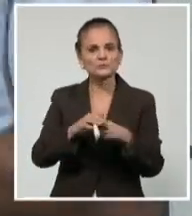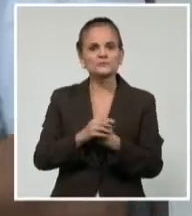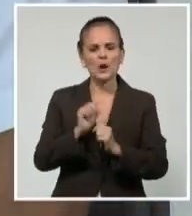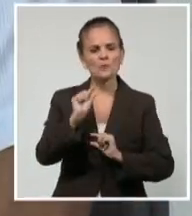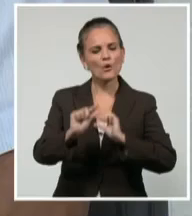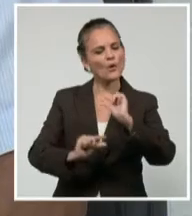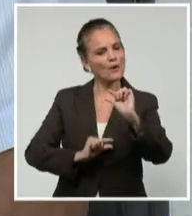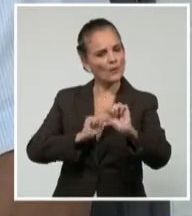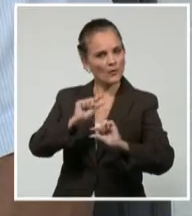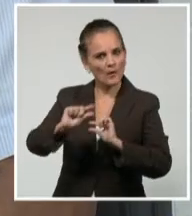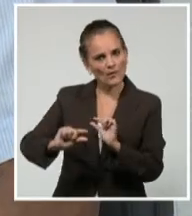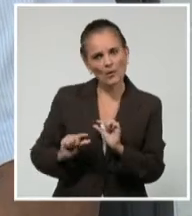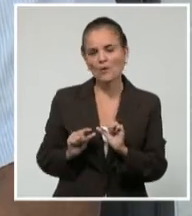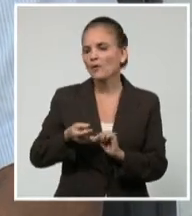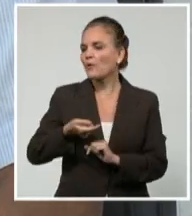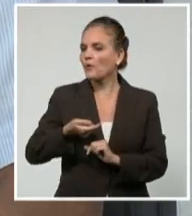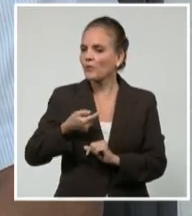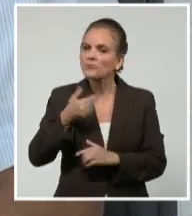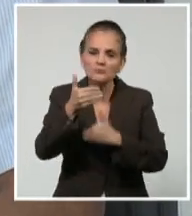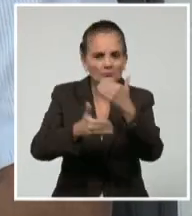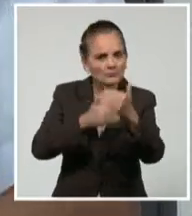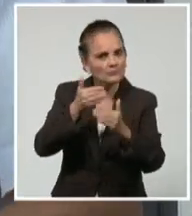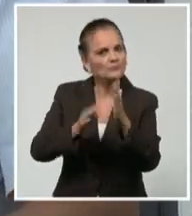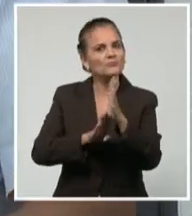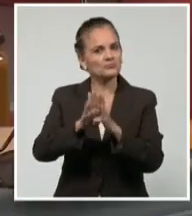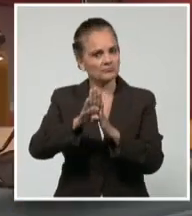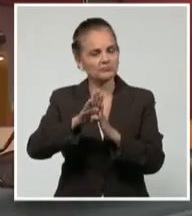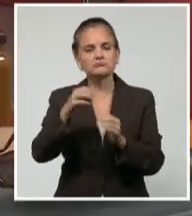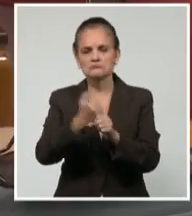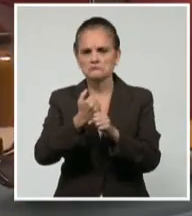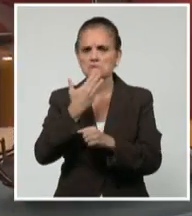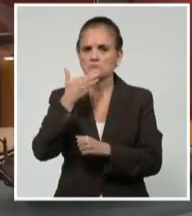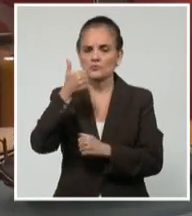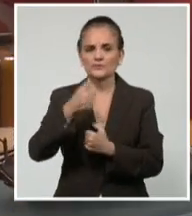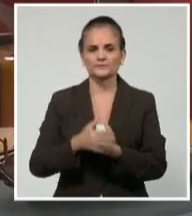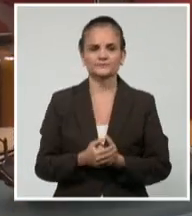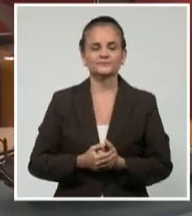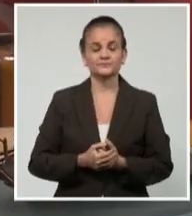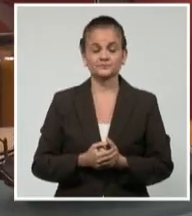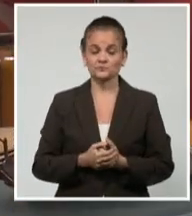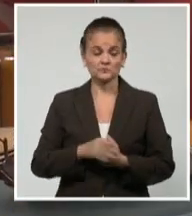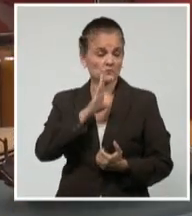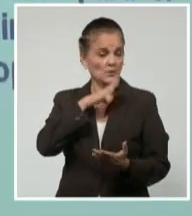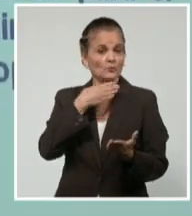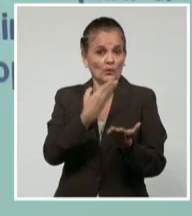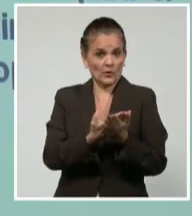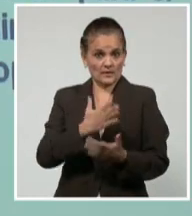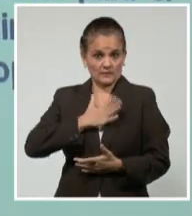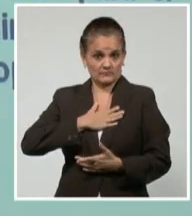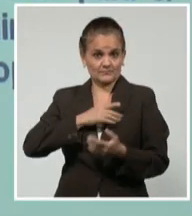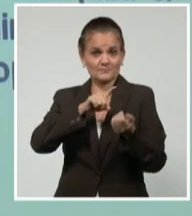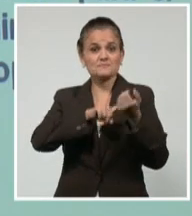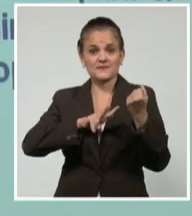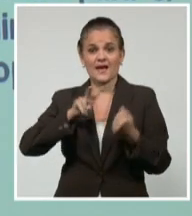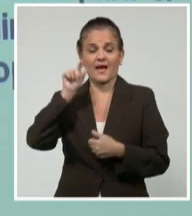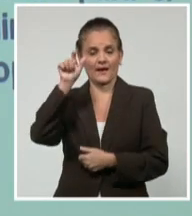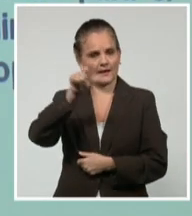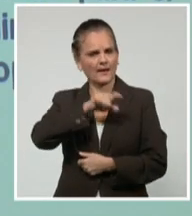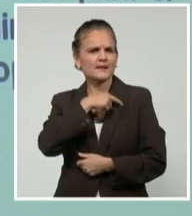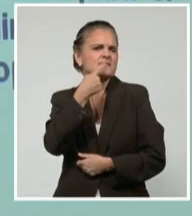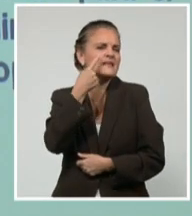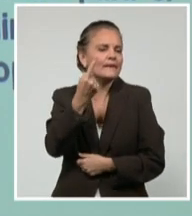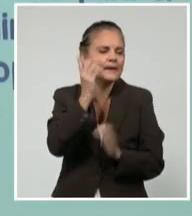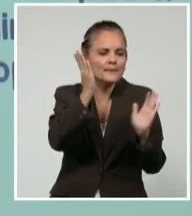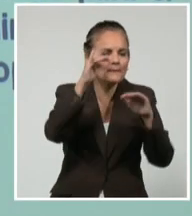y llegando a una aproximación de este tema. Las propuestas del territorio prestan atención a las relaciones entre los actores